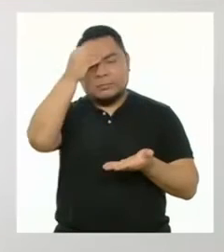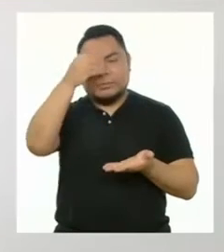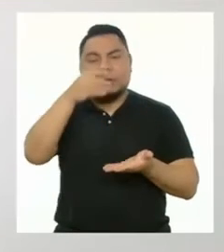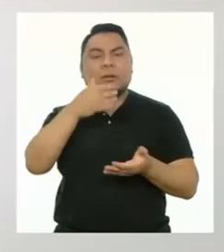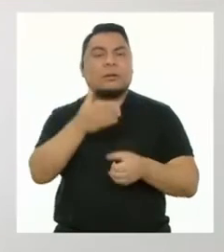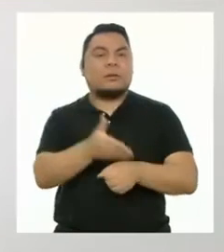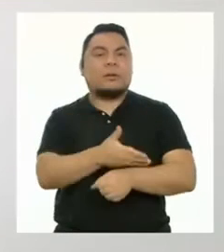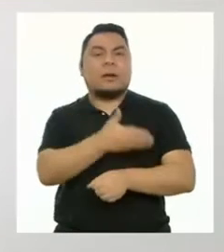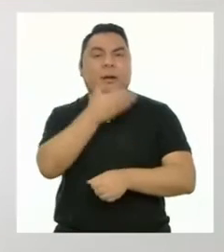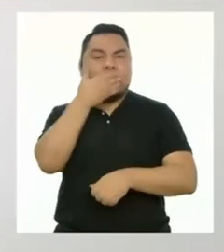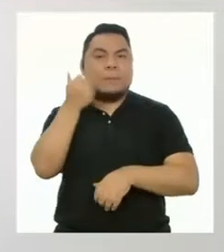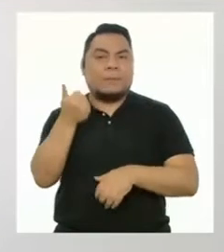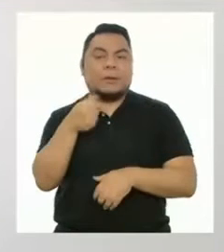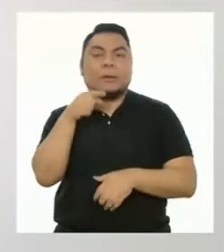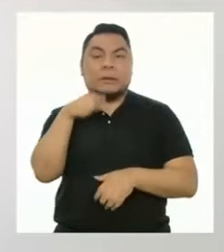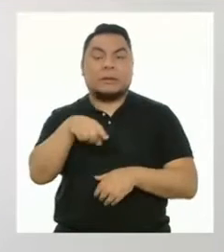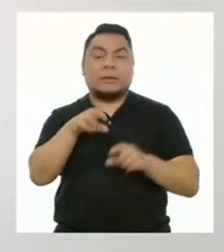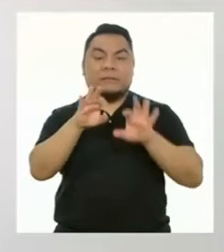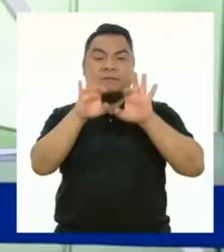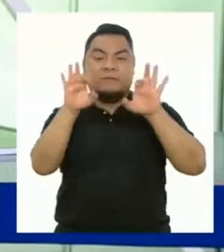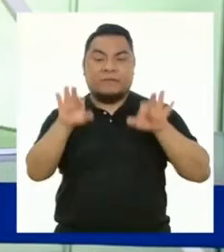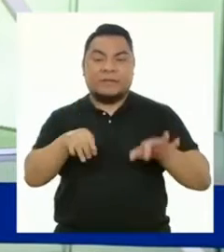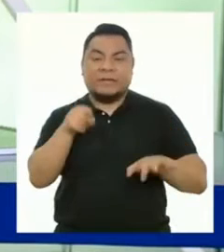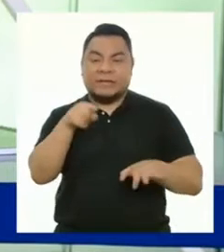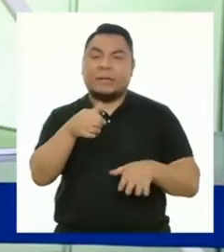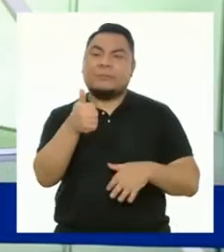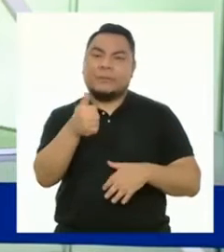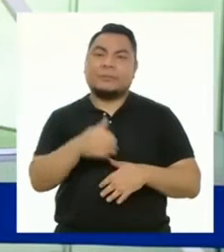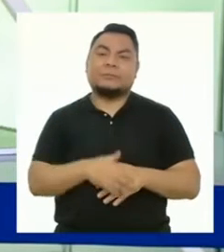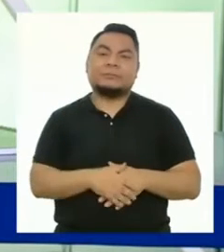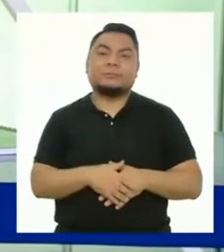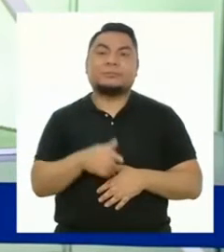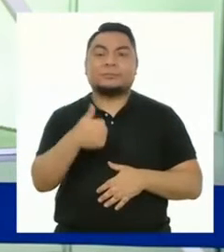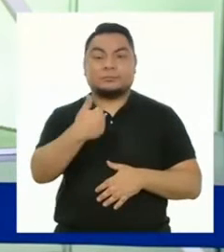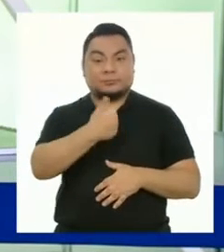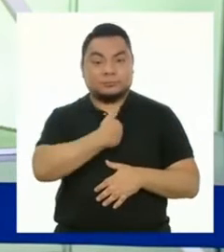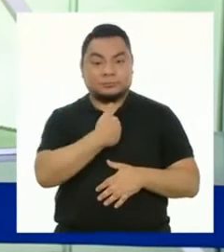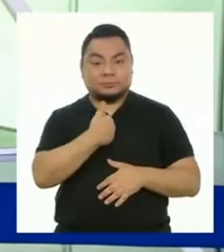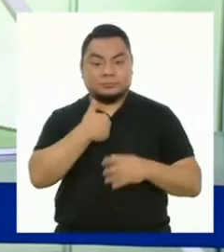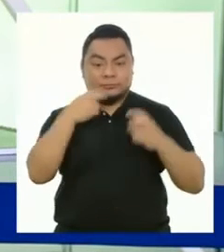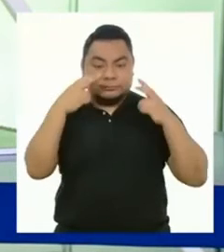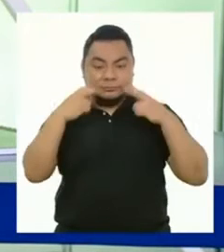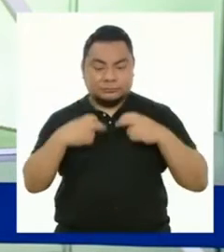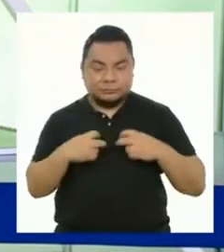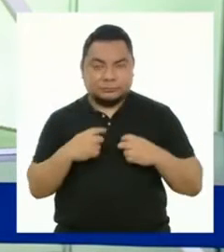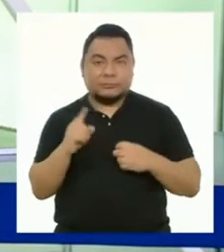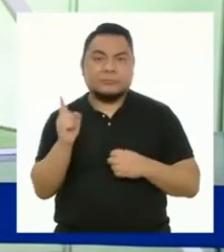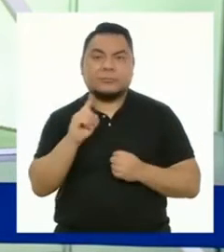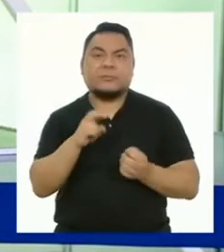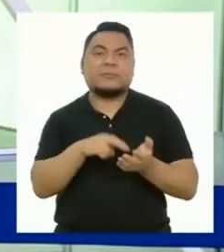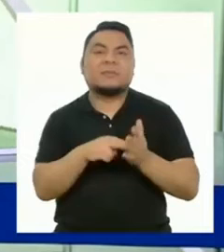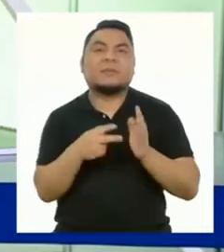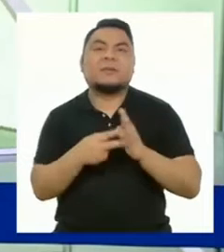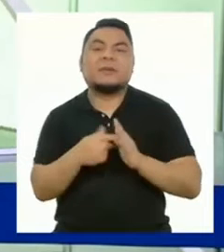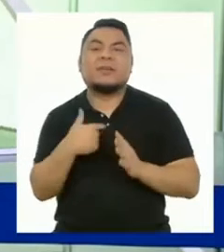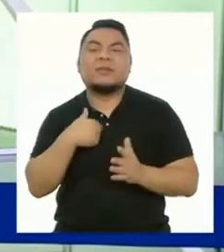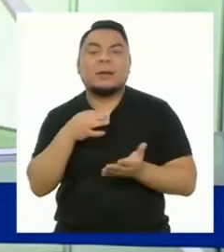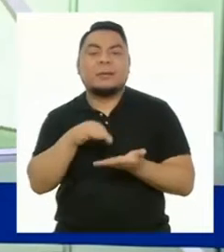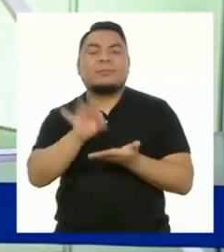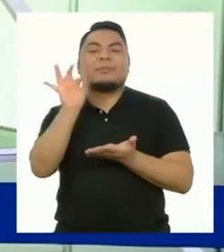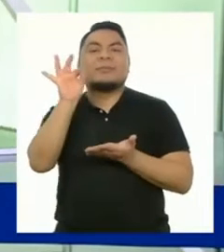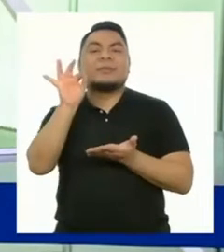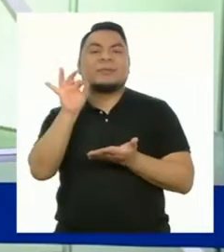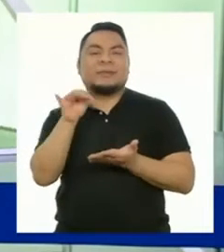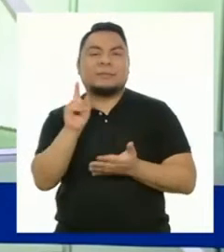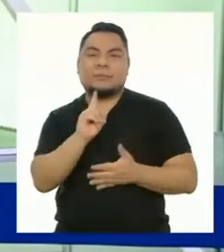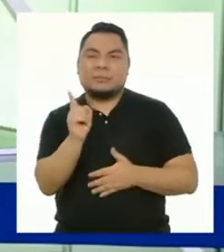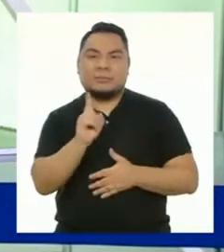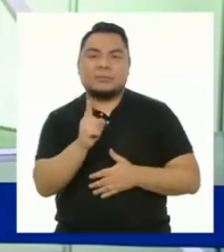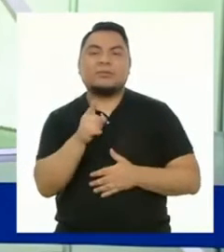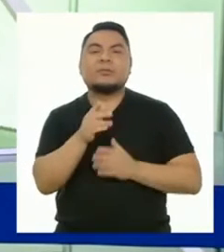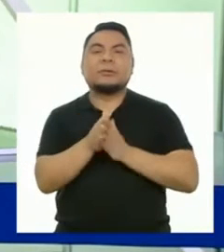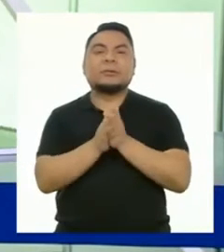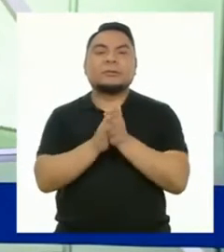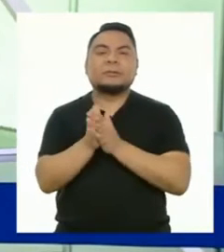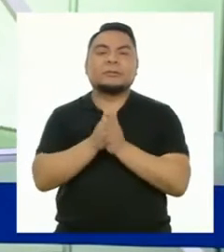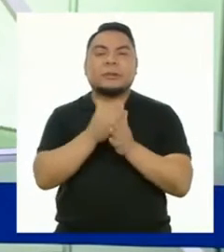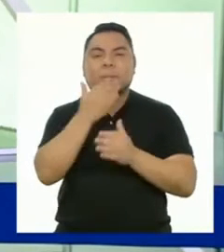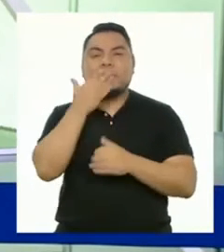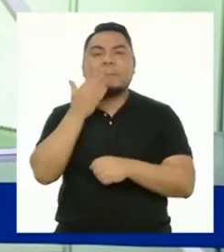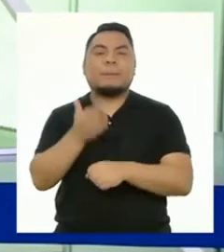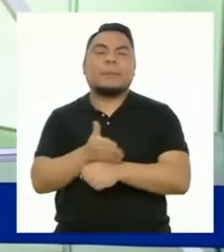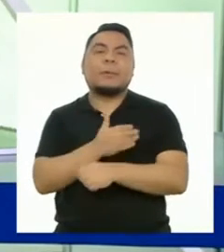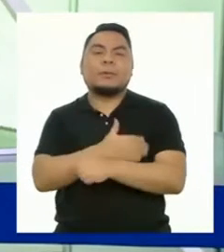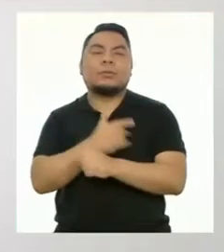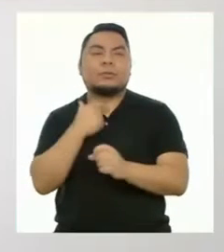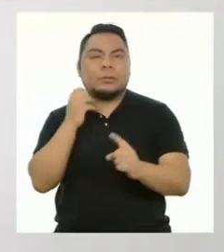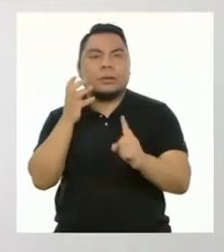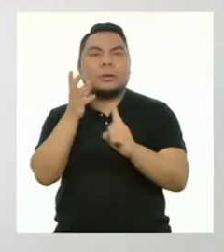Para eso les servirá la ficha de evaluación. Autoevaluarse no se trata de ponerse un puntaje. Se trata de tener ganas de mejorar